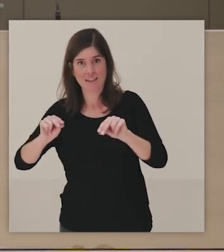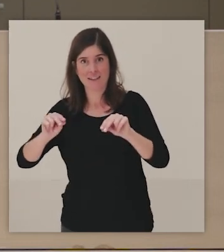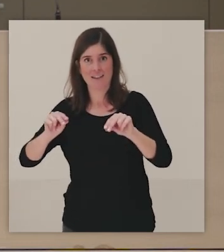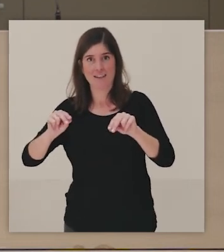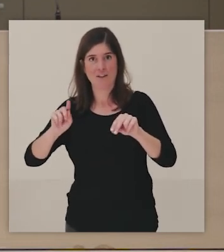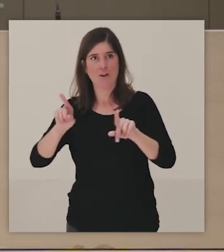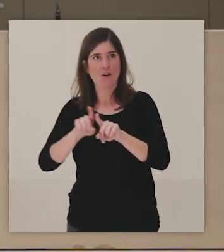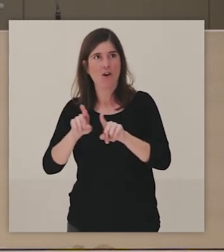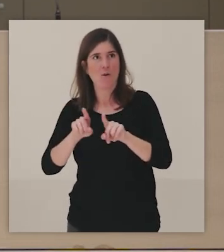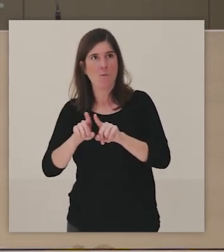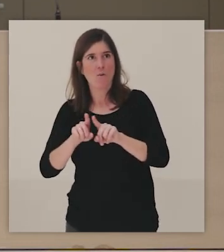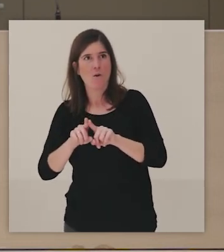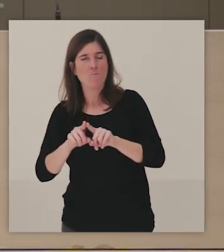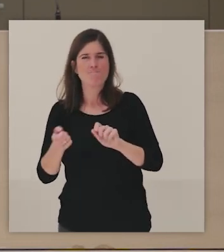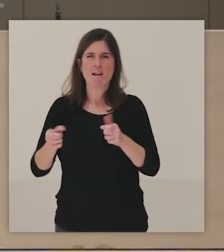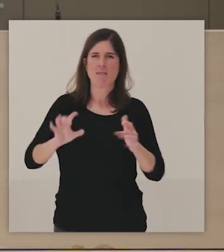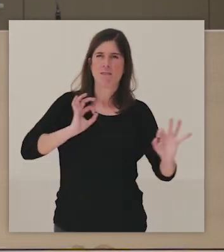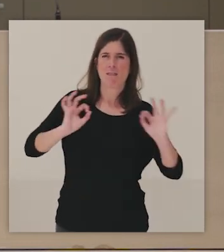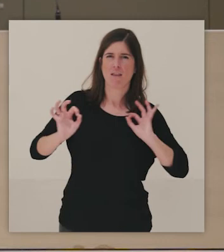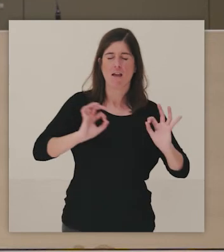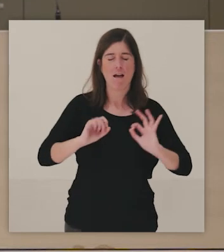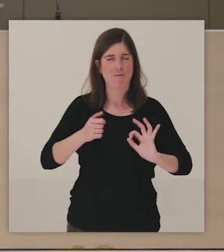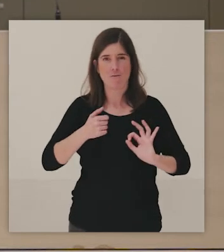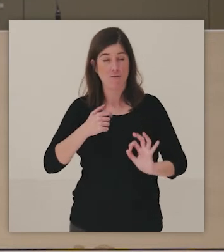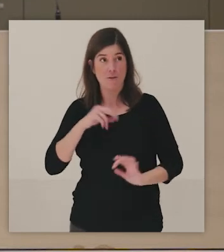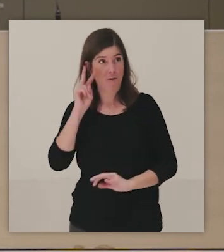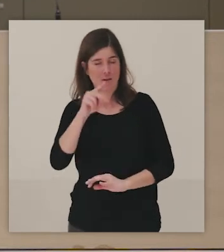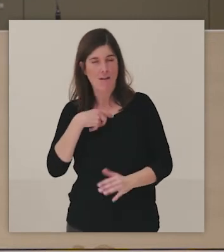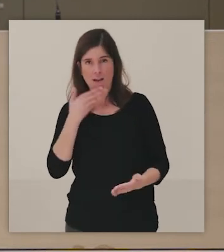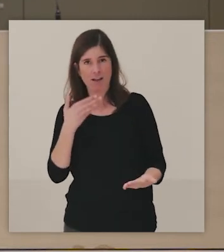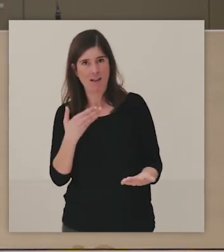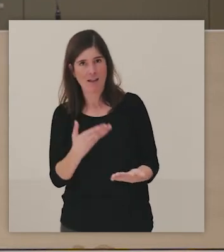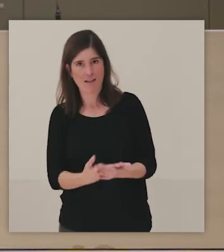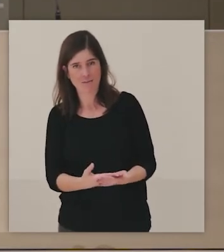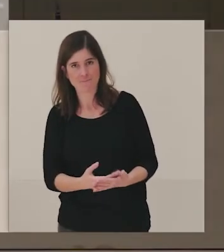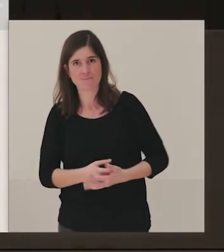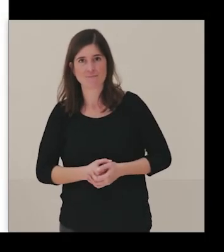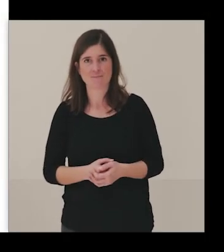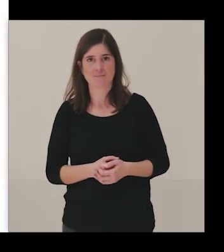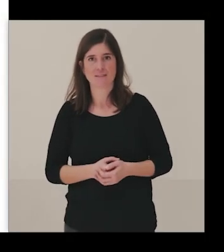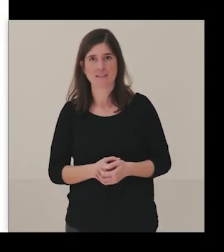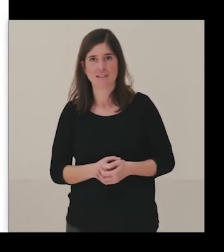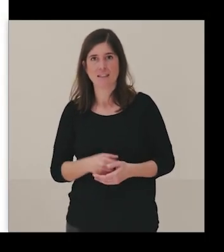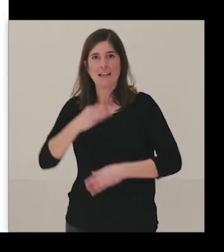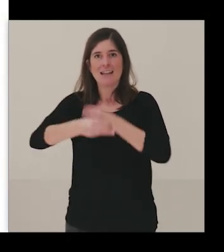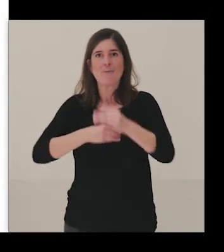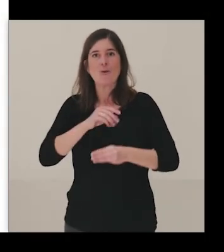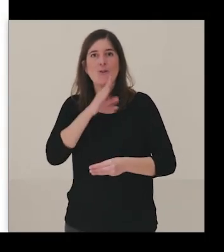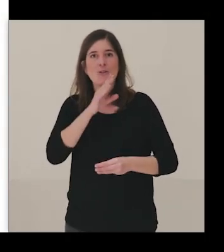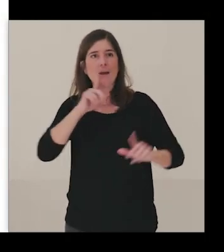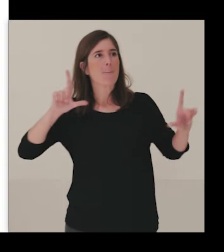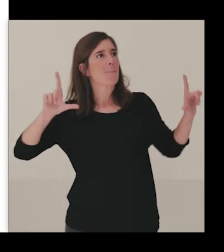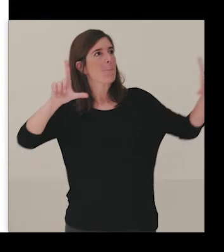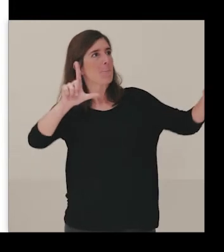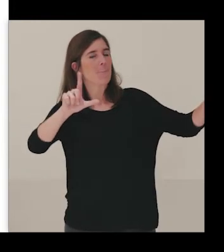fue una especie de performance que a me pareció realmente algo excepcional y lo hicimos, como veis, delante de las